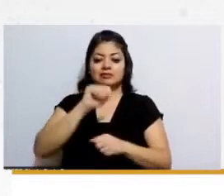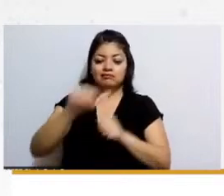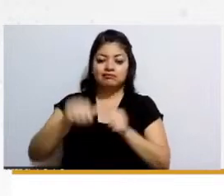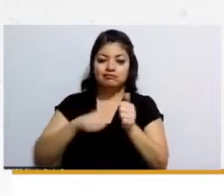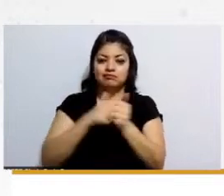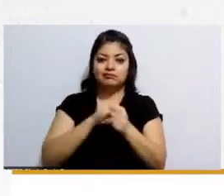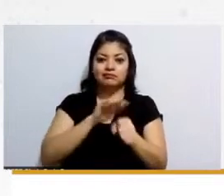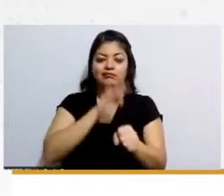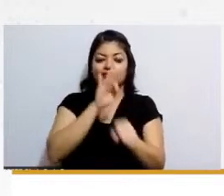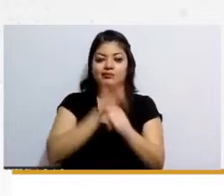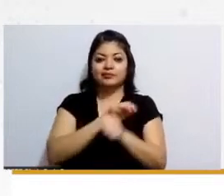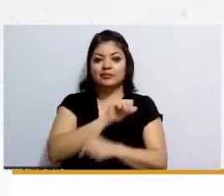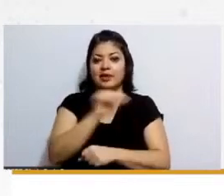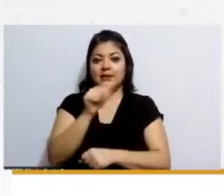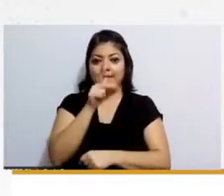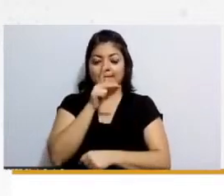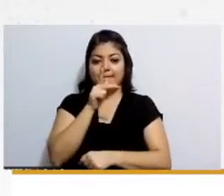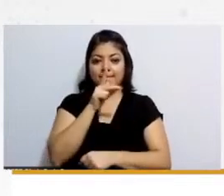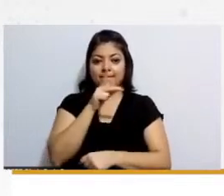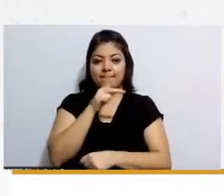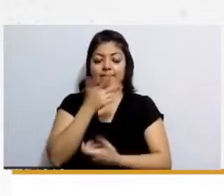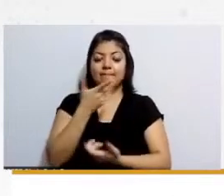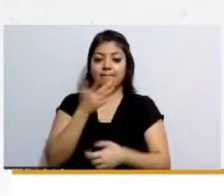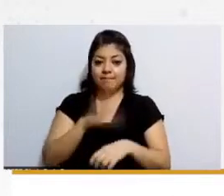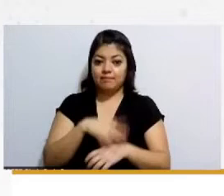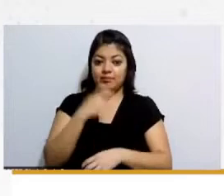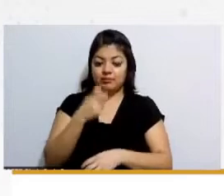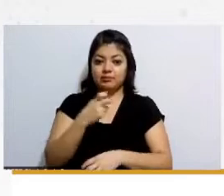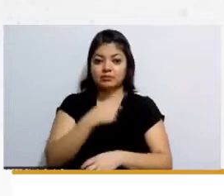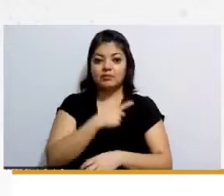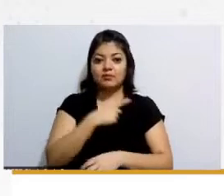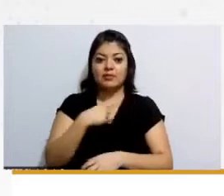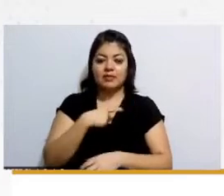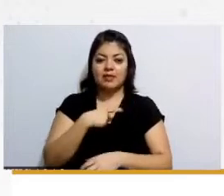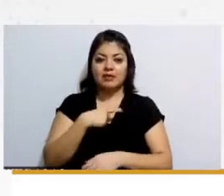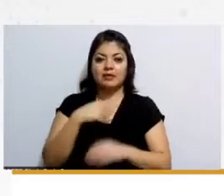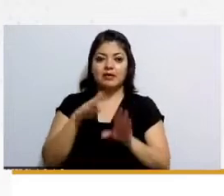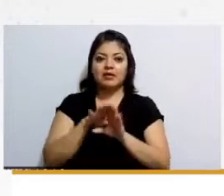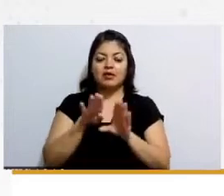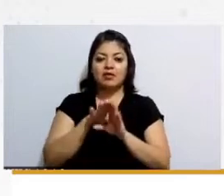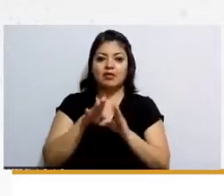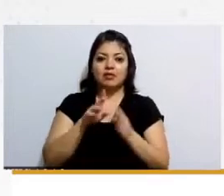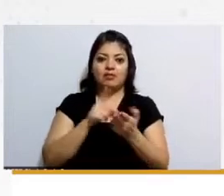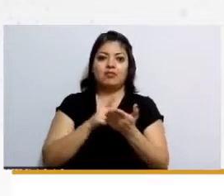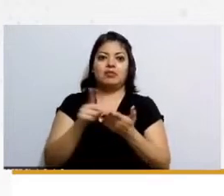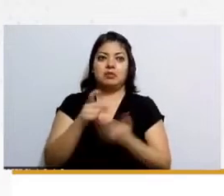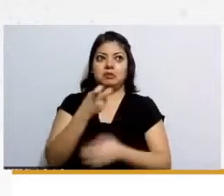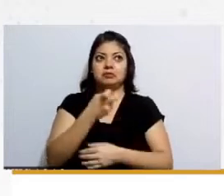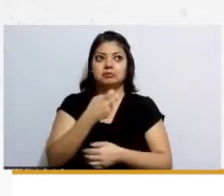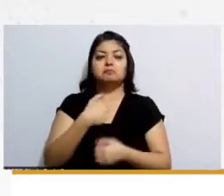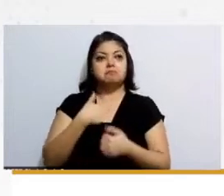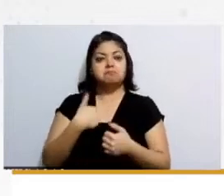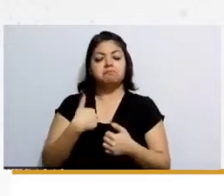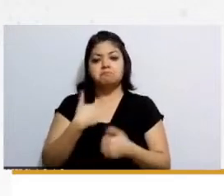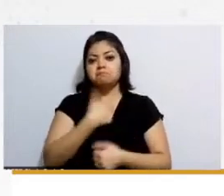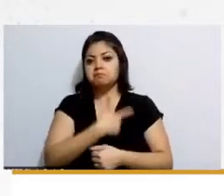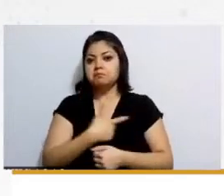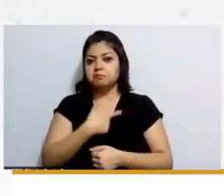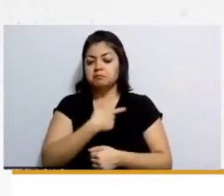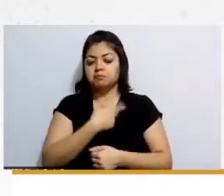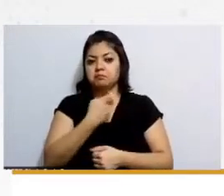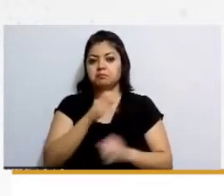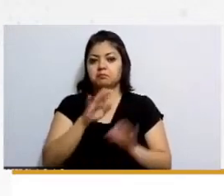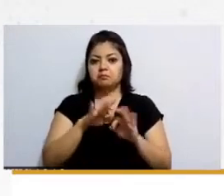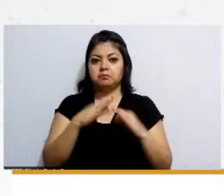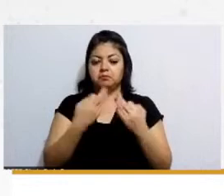padre entonces este este derecho como lo cambia a mí me gustó esta manera de cómo se